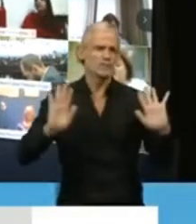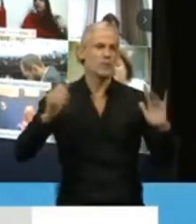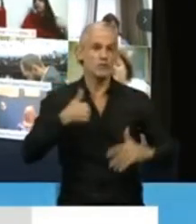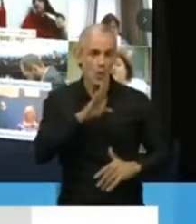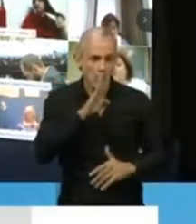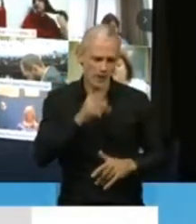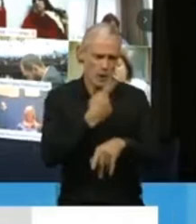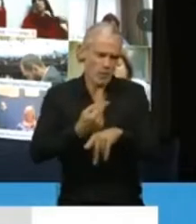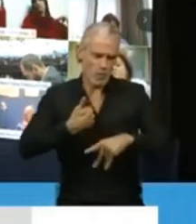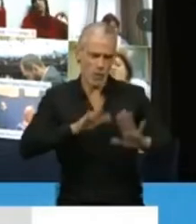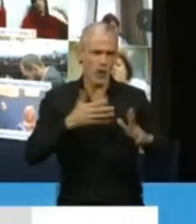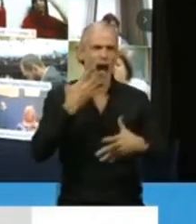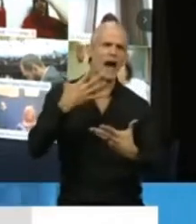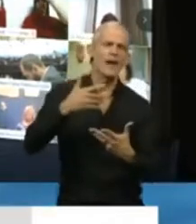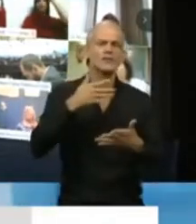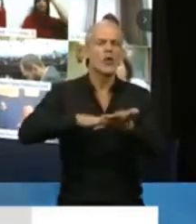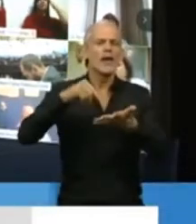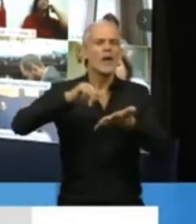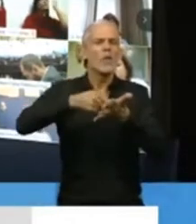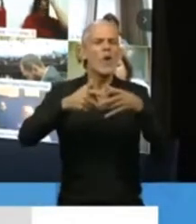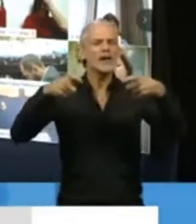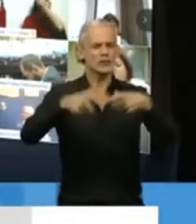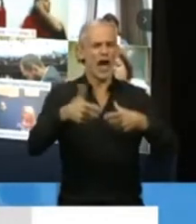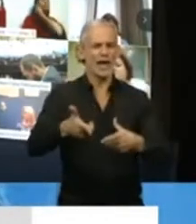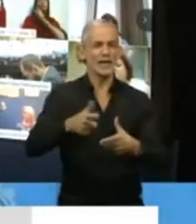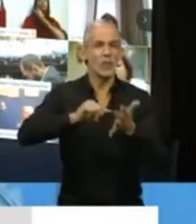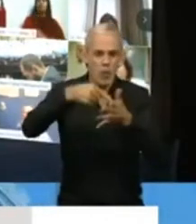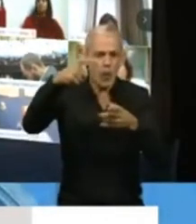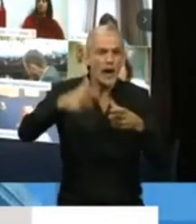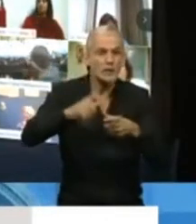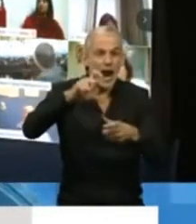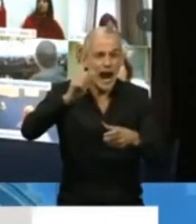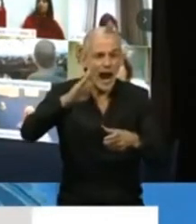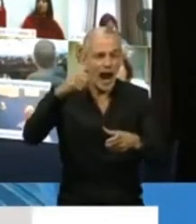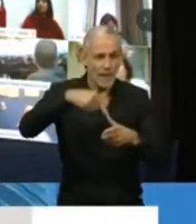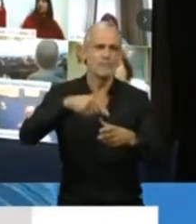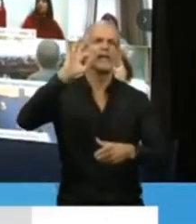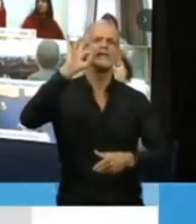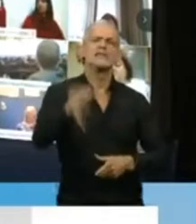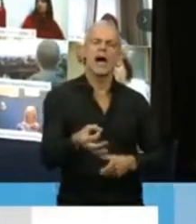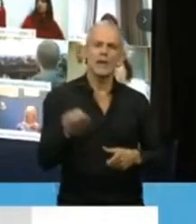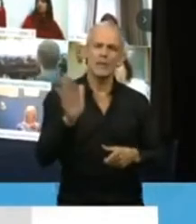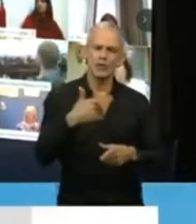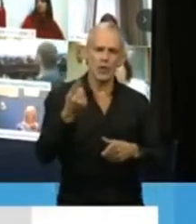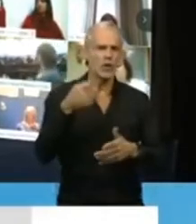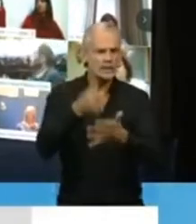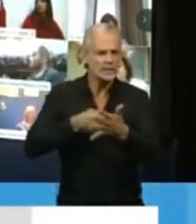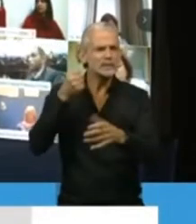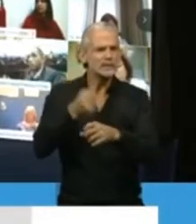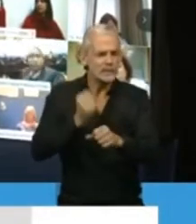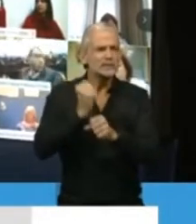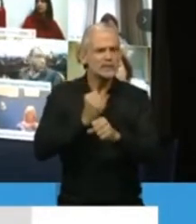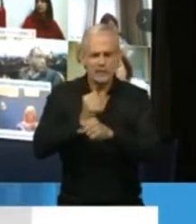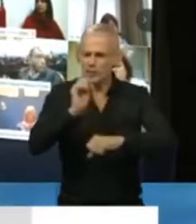silencio cuando mencionan ansiedad. Los porteños saben perfectamente todo lo que se ha hecho en